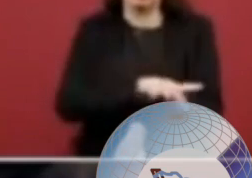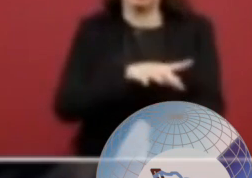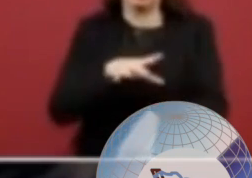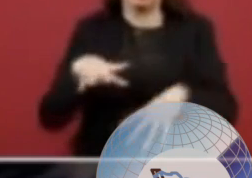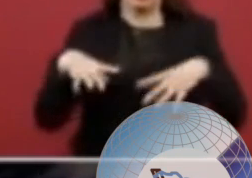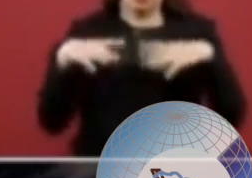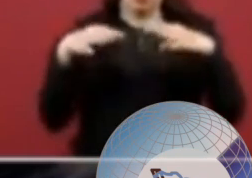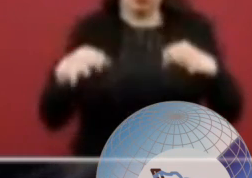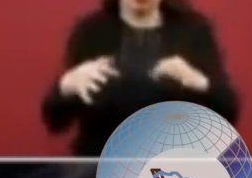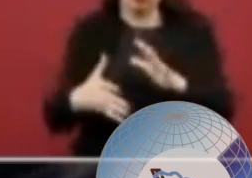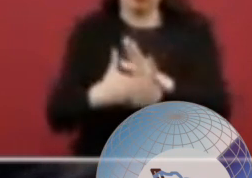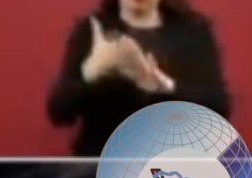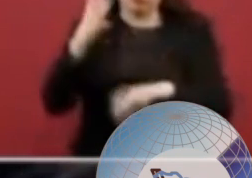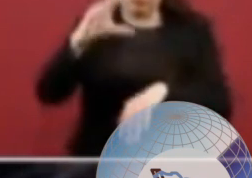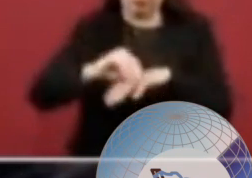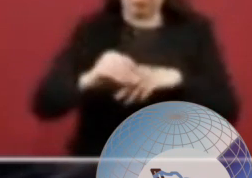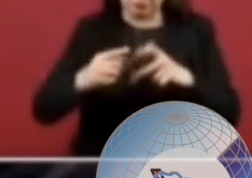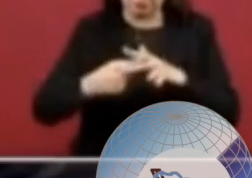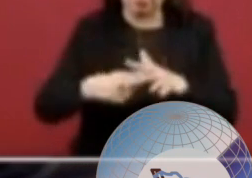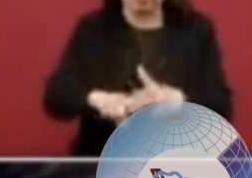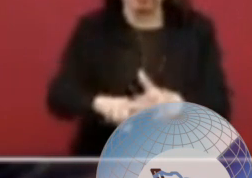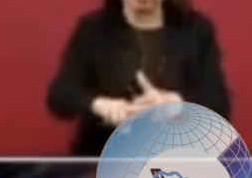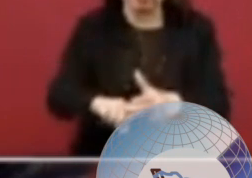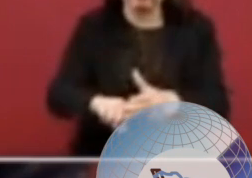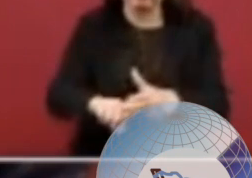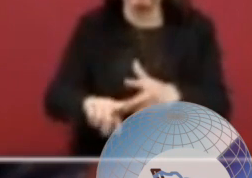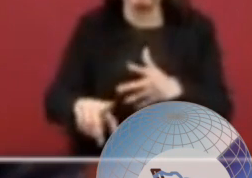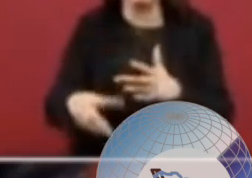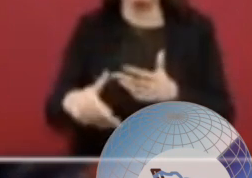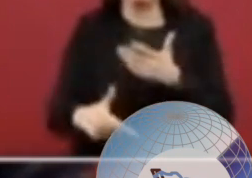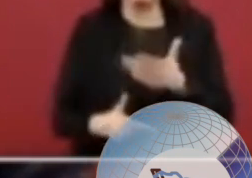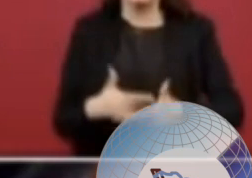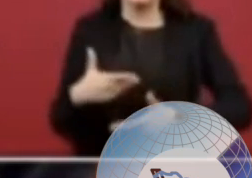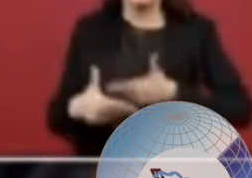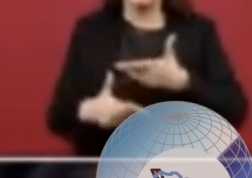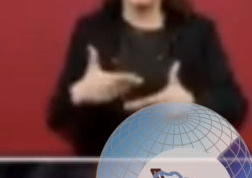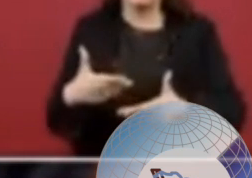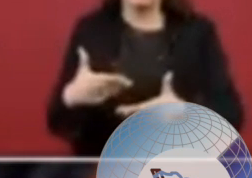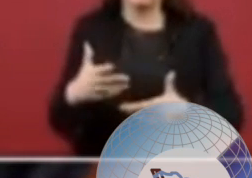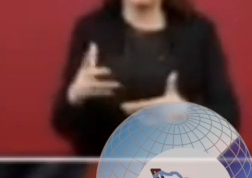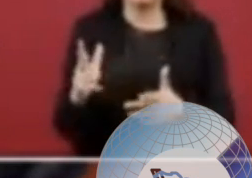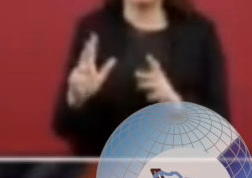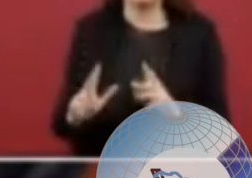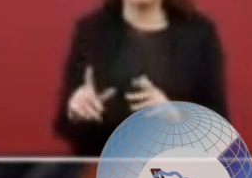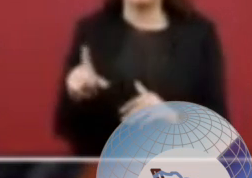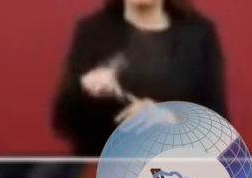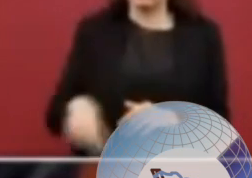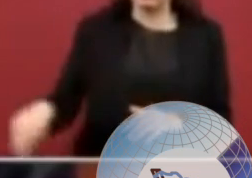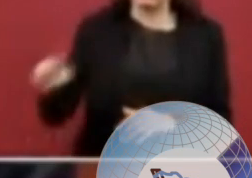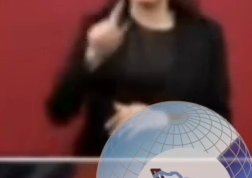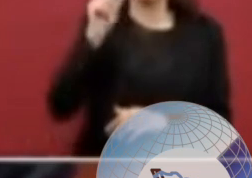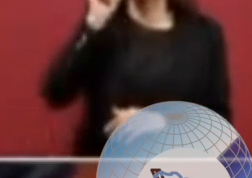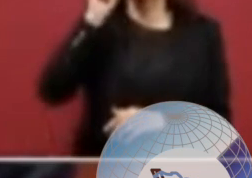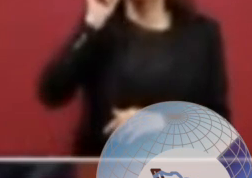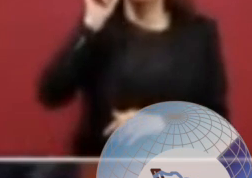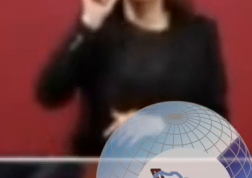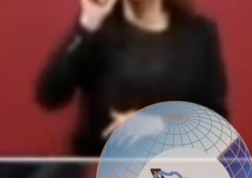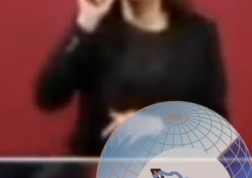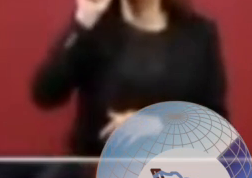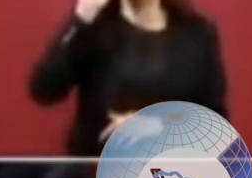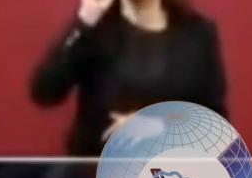porque va a haber un ejercicio de participación mañana y pasado,